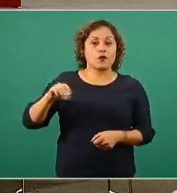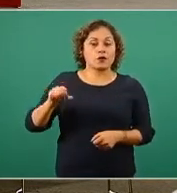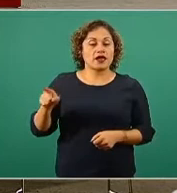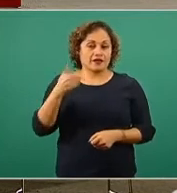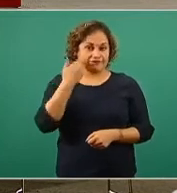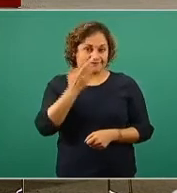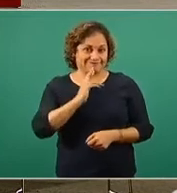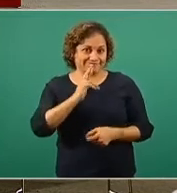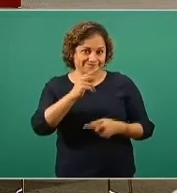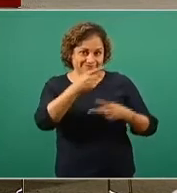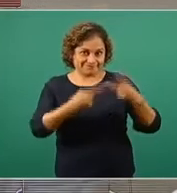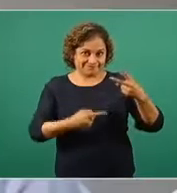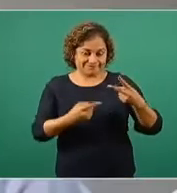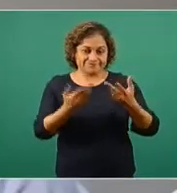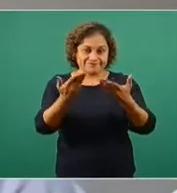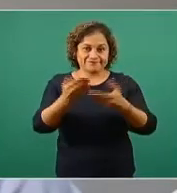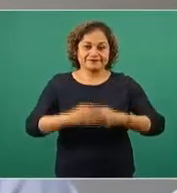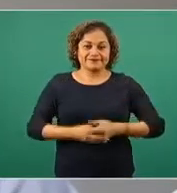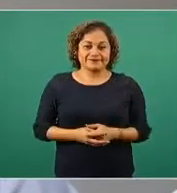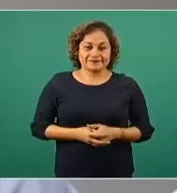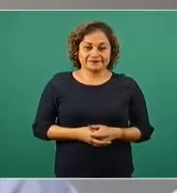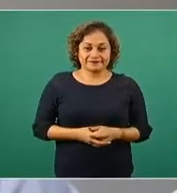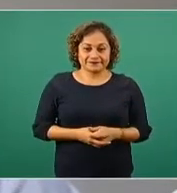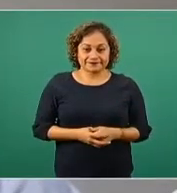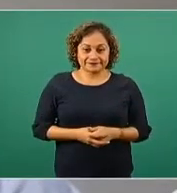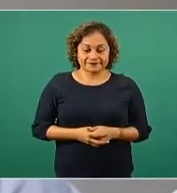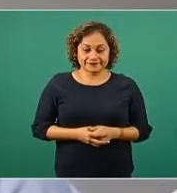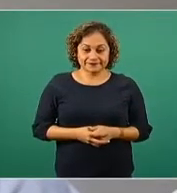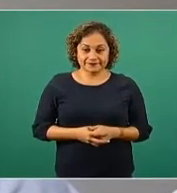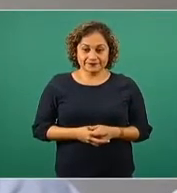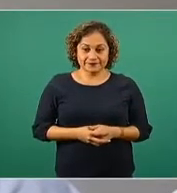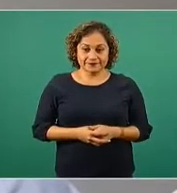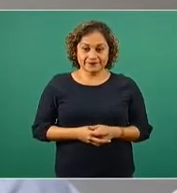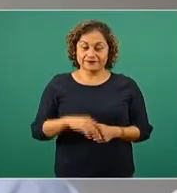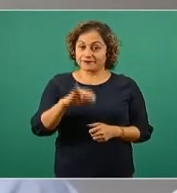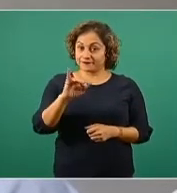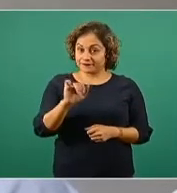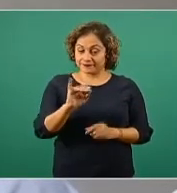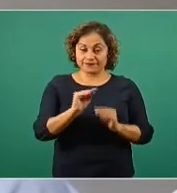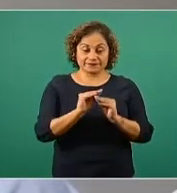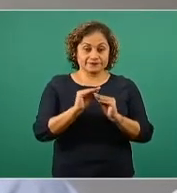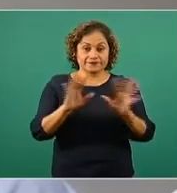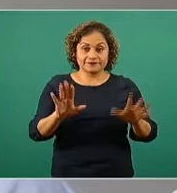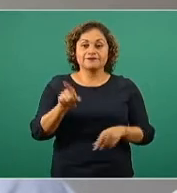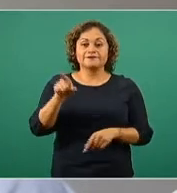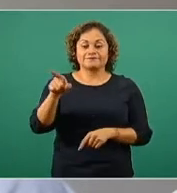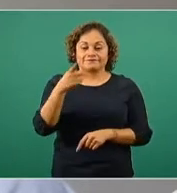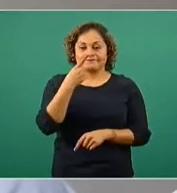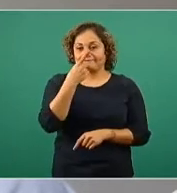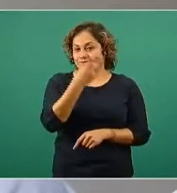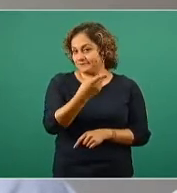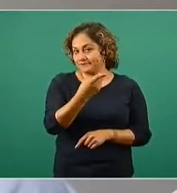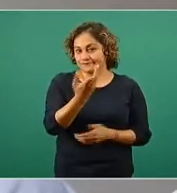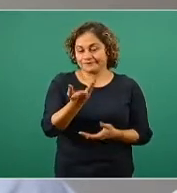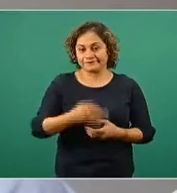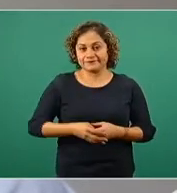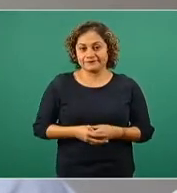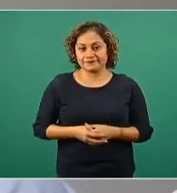responder las dos preguntas. Adelante, doctor. Sí, con mucho gusto. Como bien comenta, pues obviamente